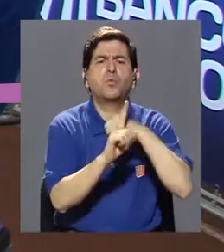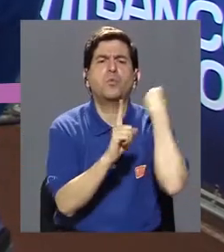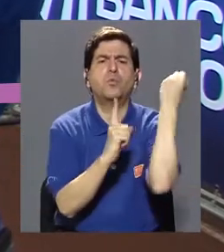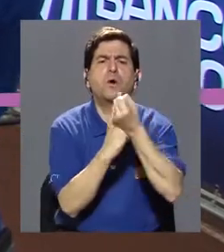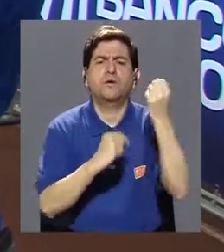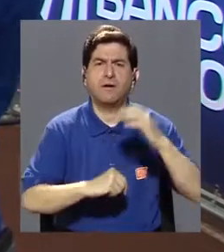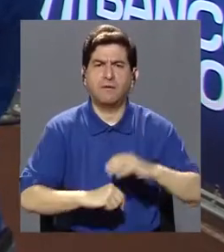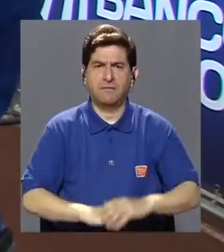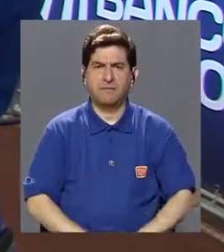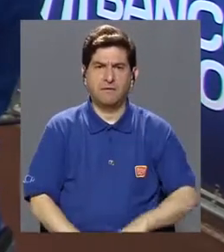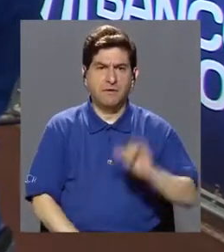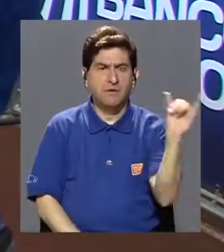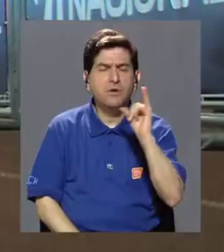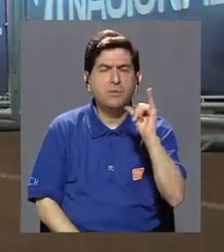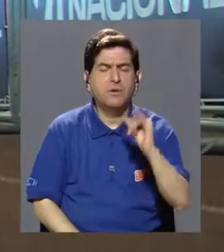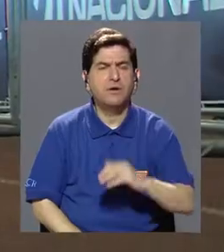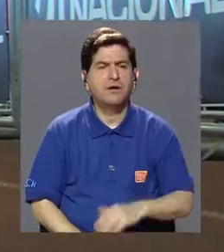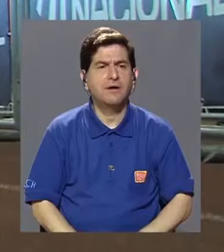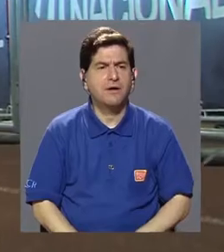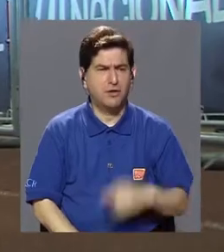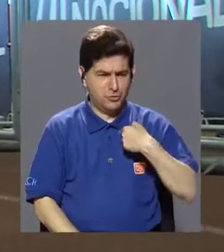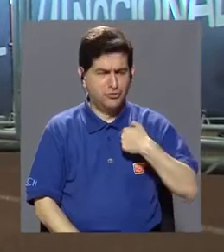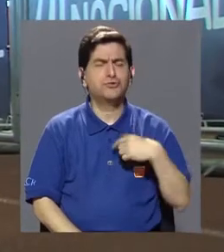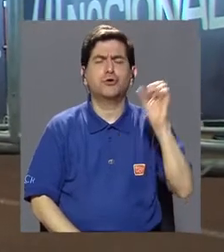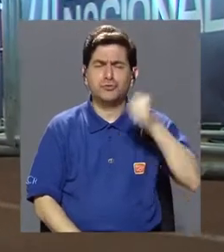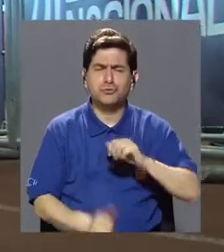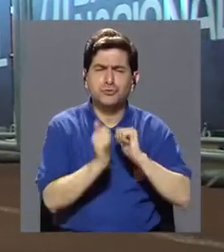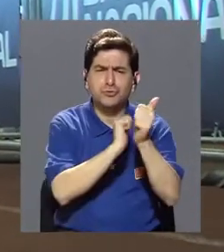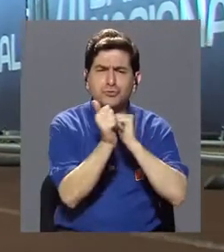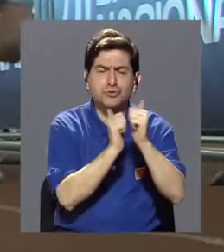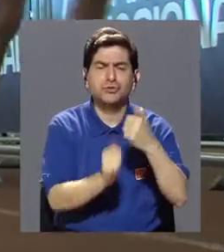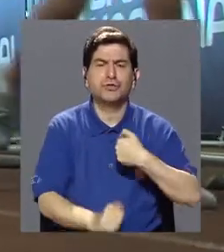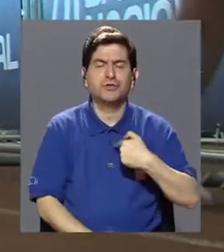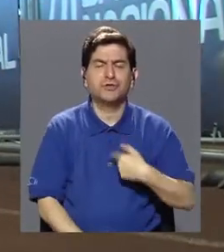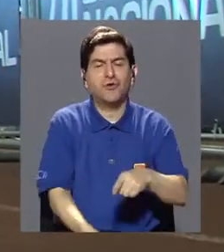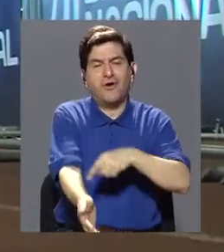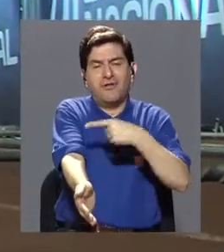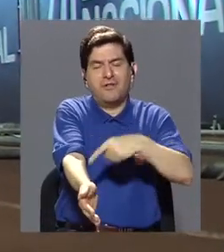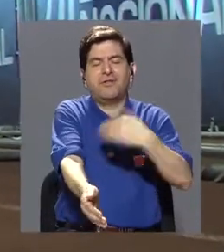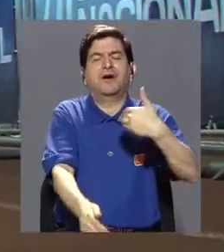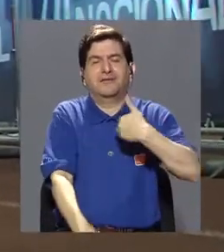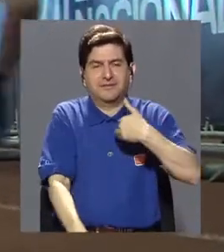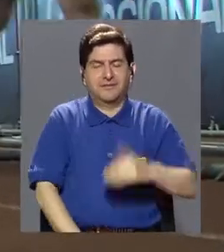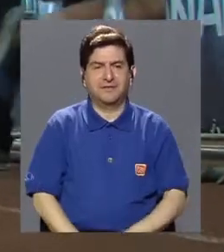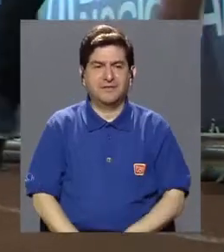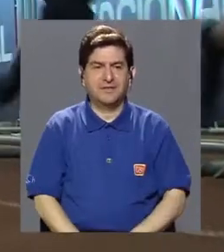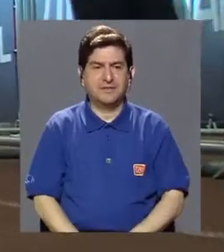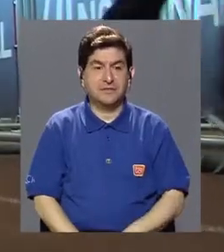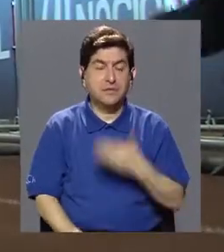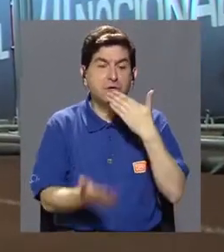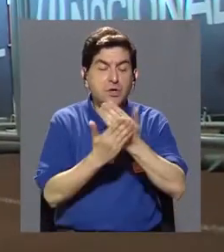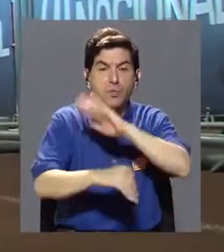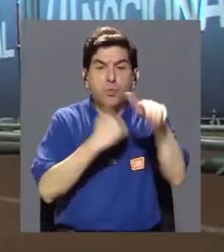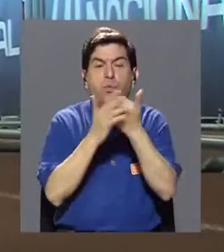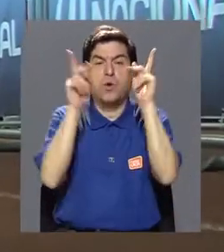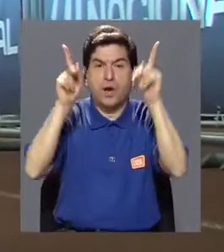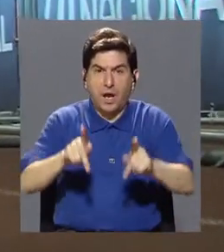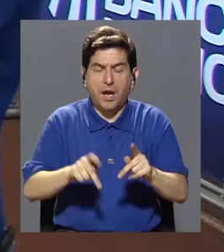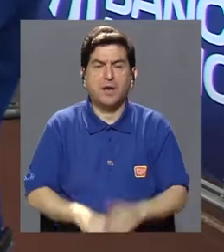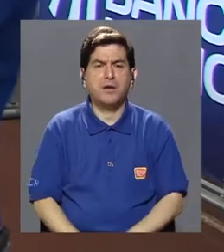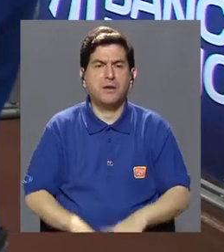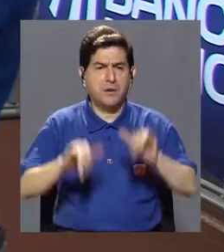hago mucho ejercicio porque soy una diabética y también es muy bueno para todos porque mantiene todos los niveles